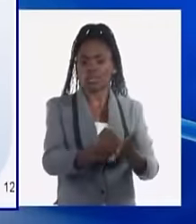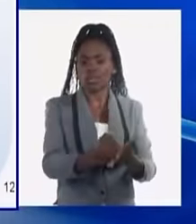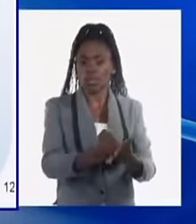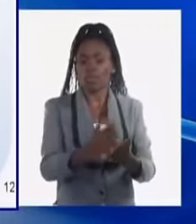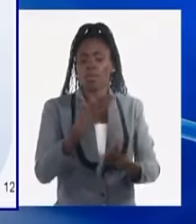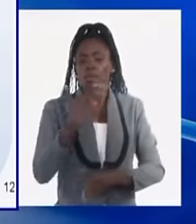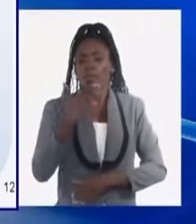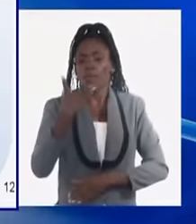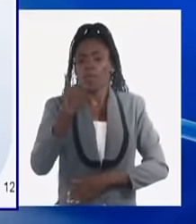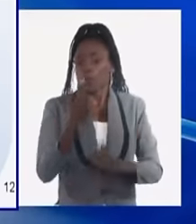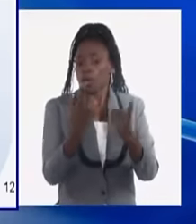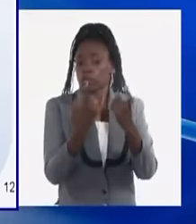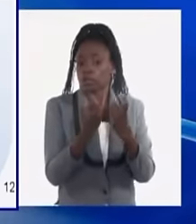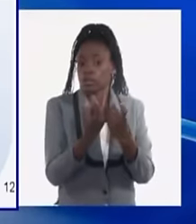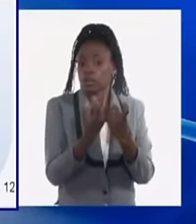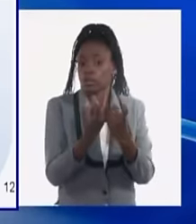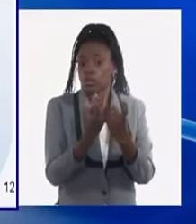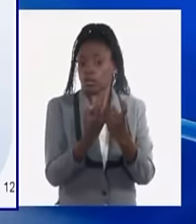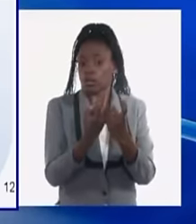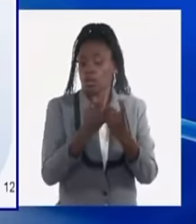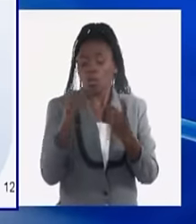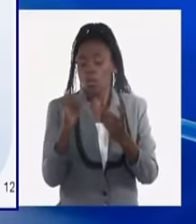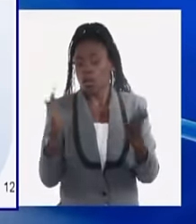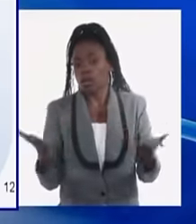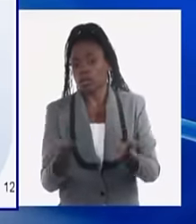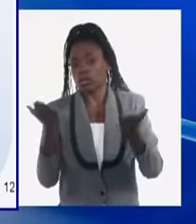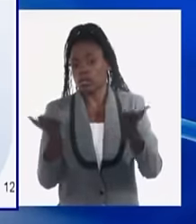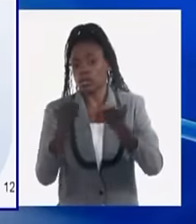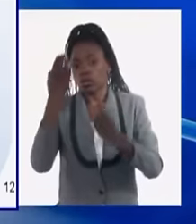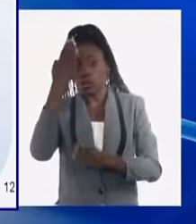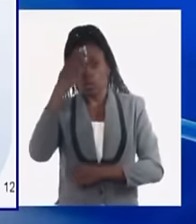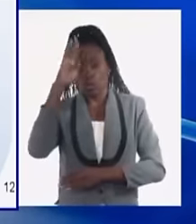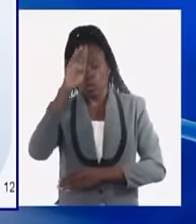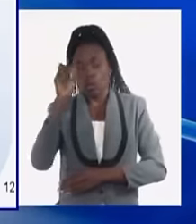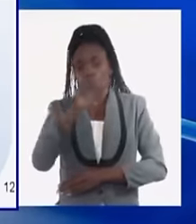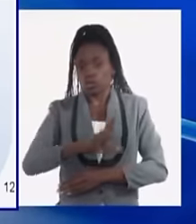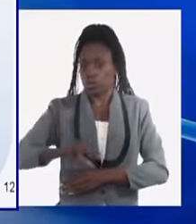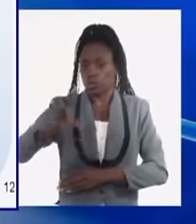satisfacción de sus necesidades y al desarrollo de la sociedad.